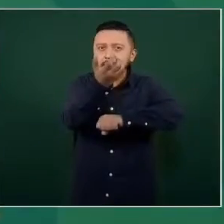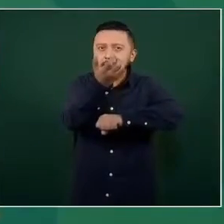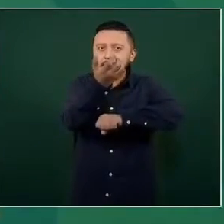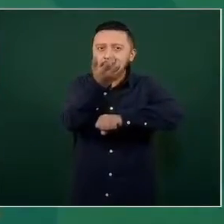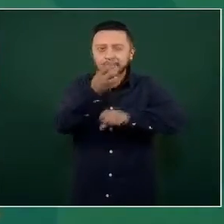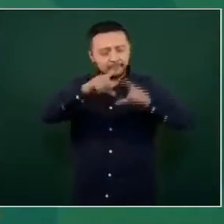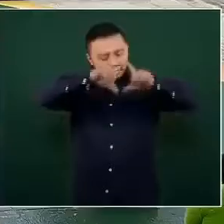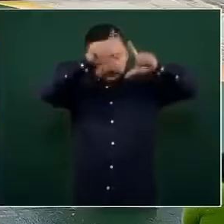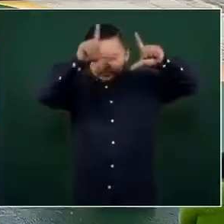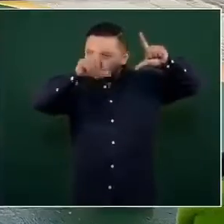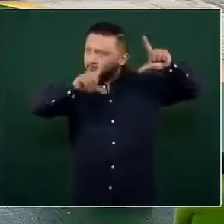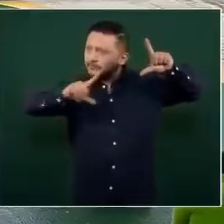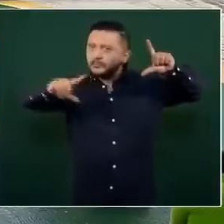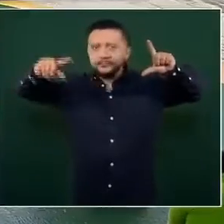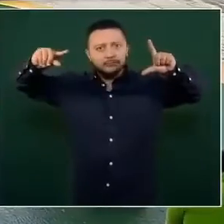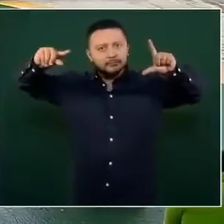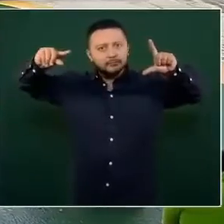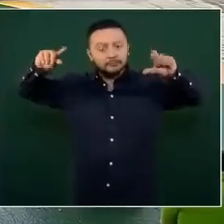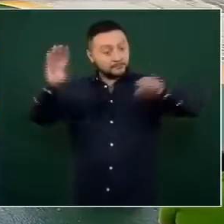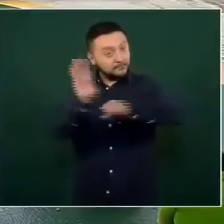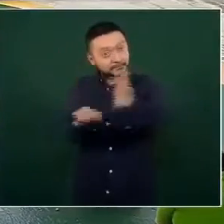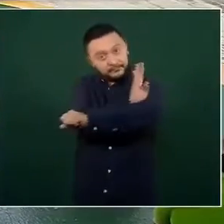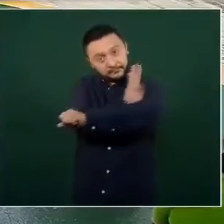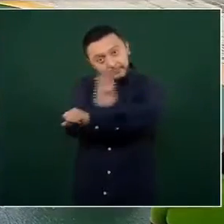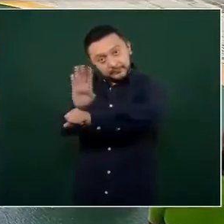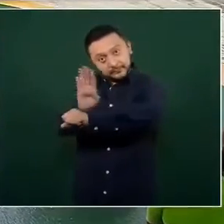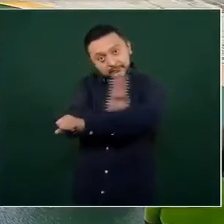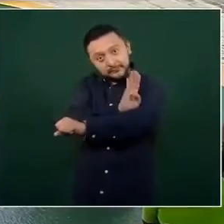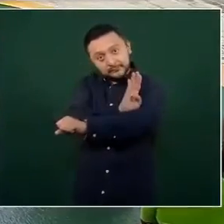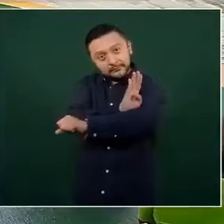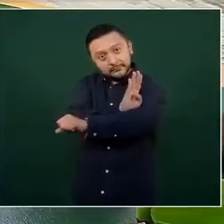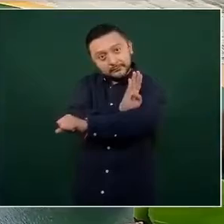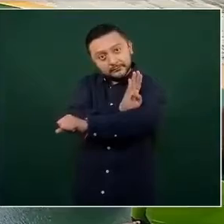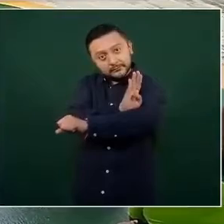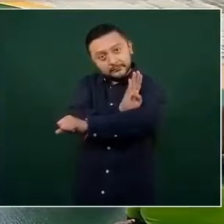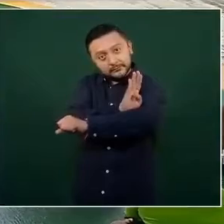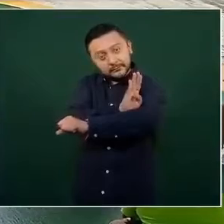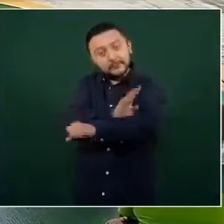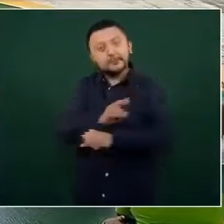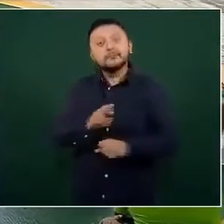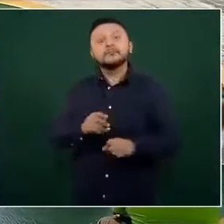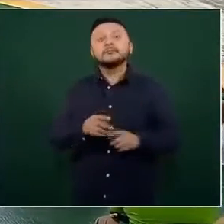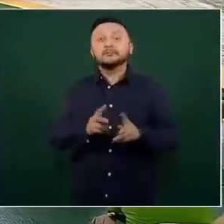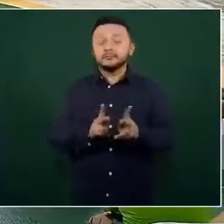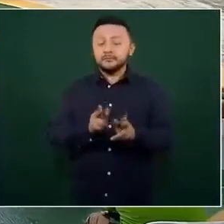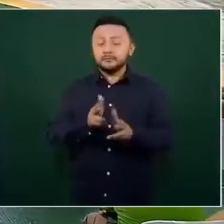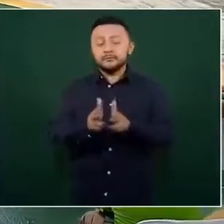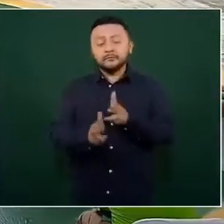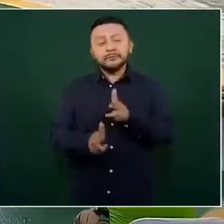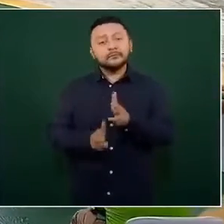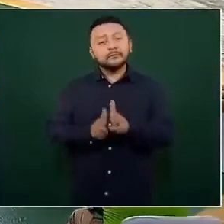más beneficiados por el Tren Maya,